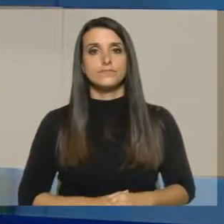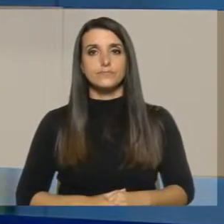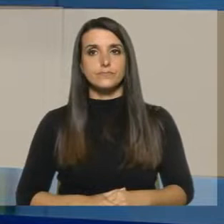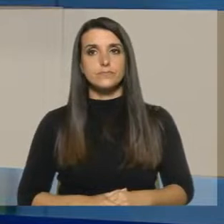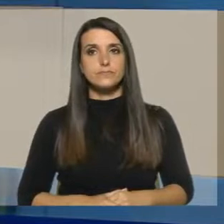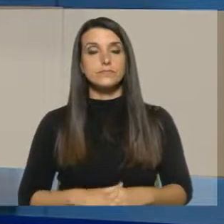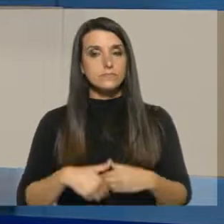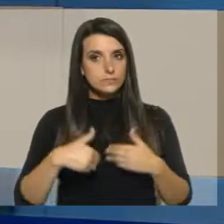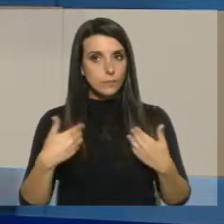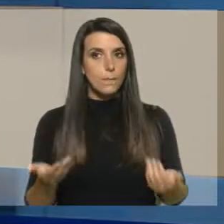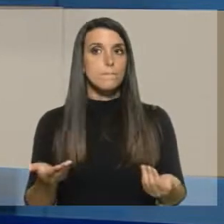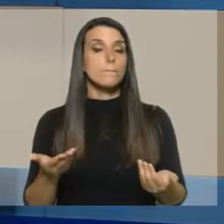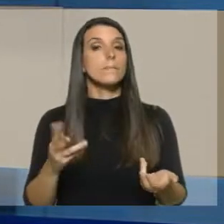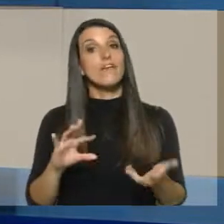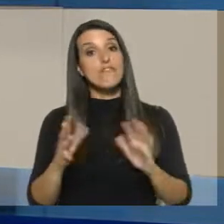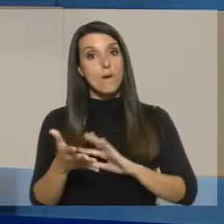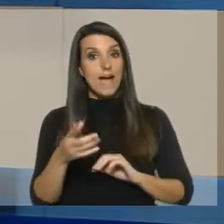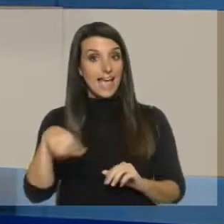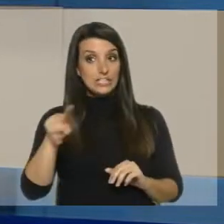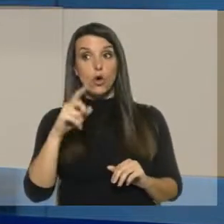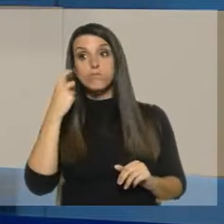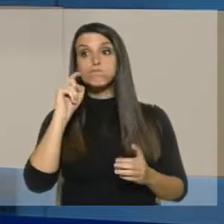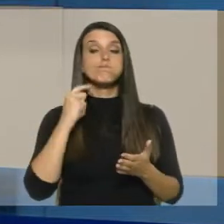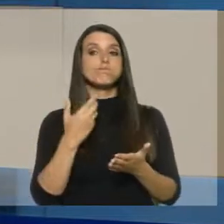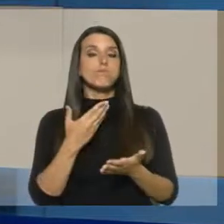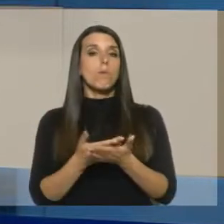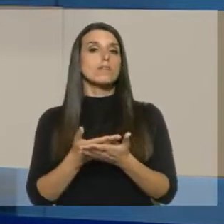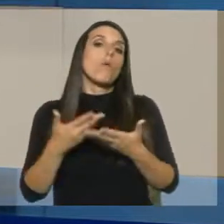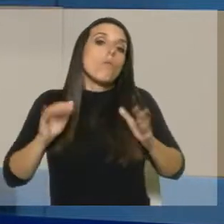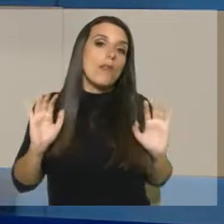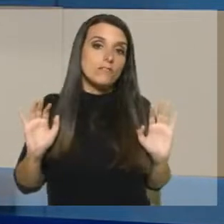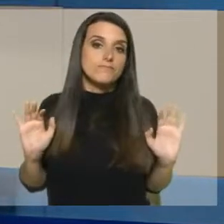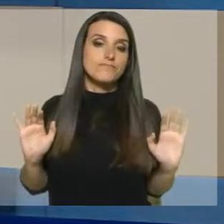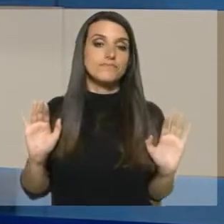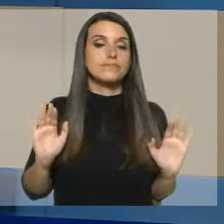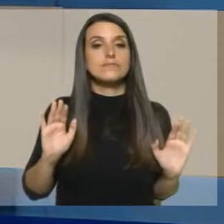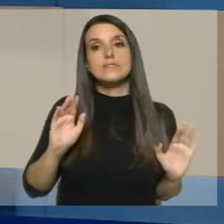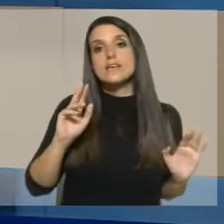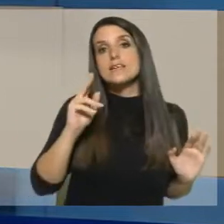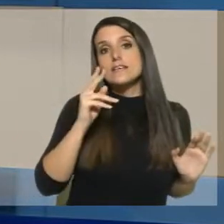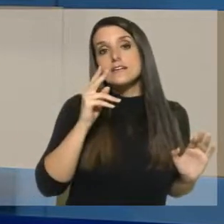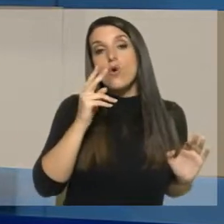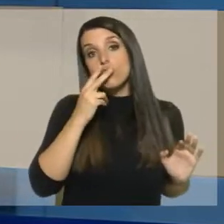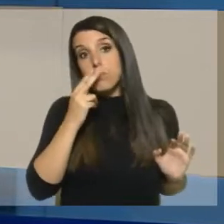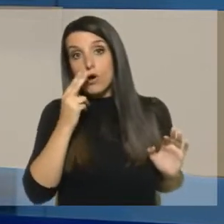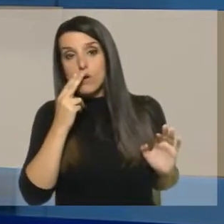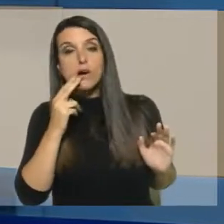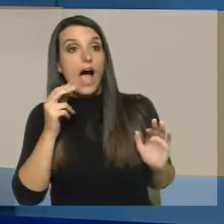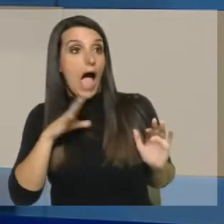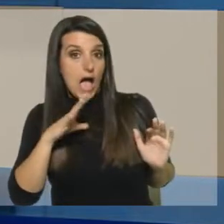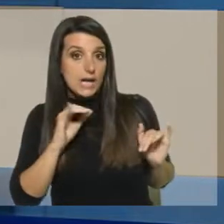Bueno, de alguna manera esto se planteó en términos de, bueno, el consumo de cigarrillos está,